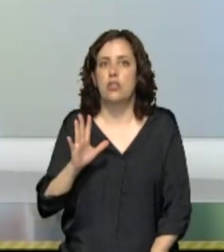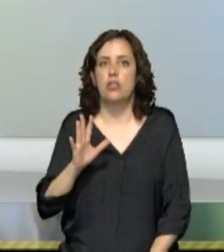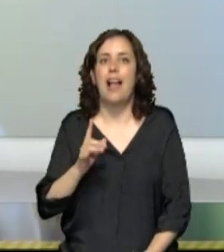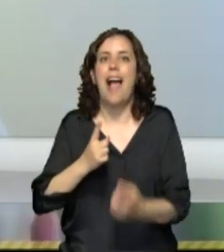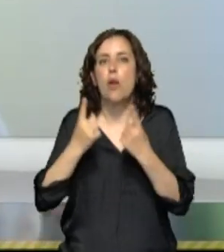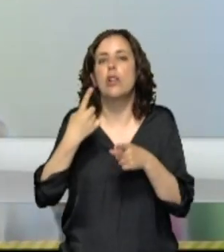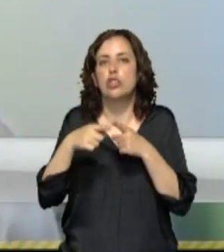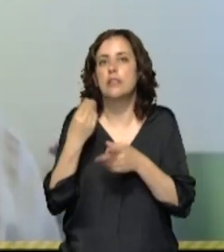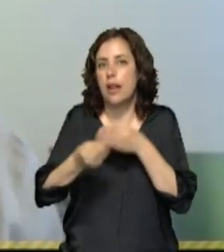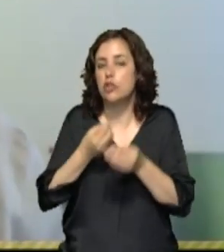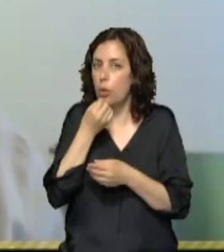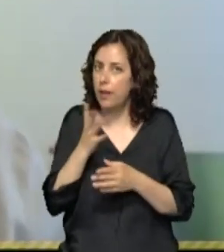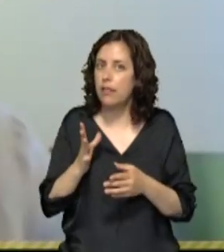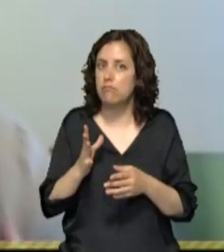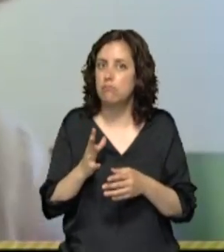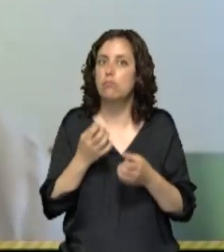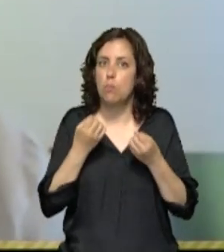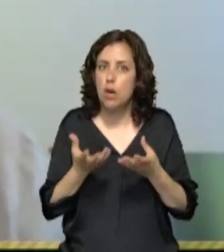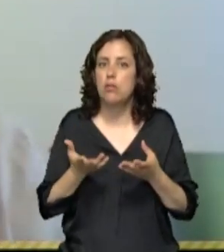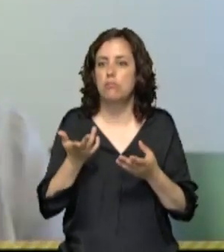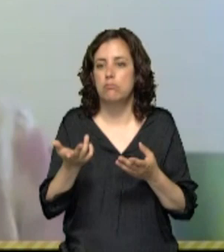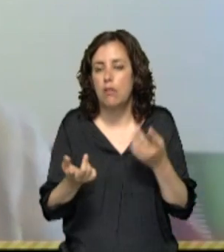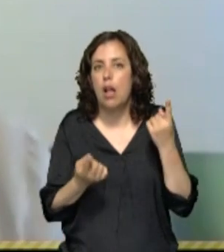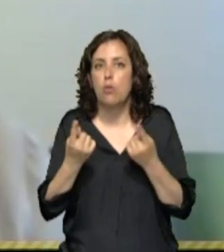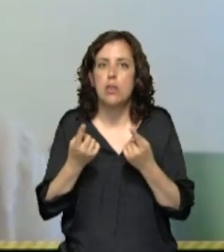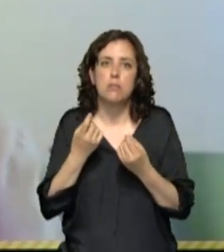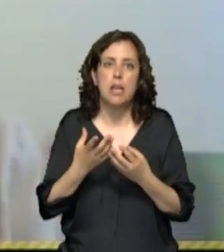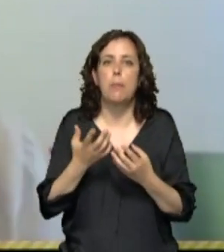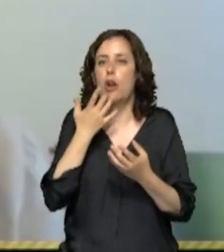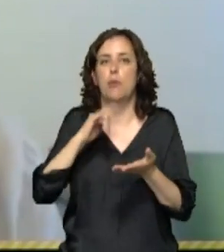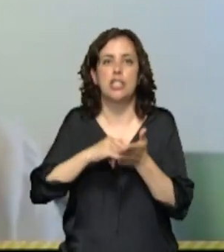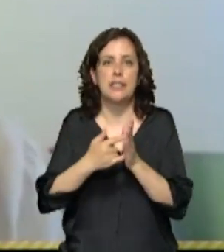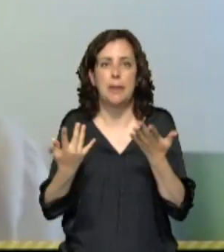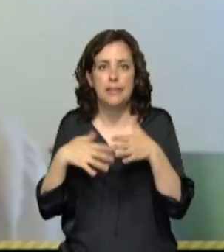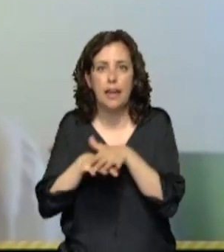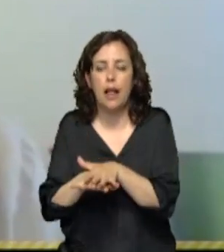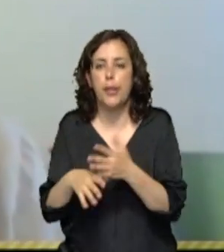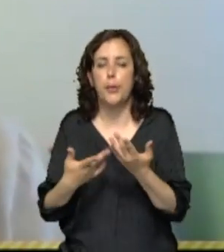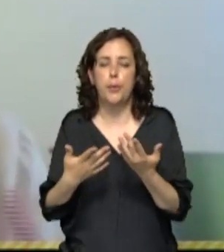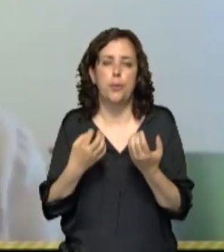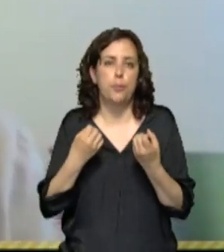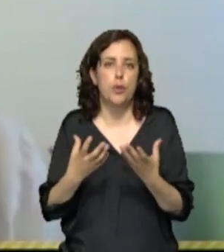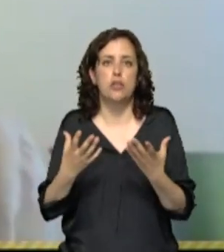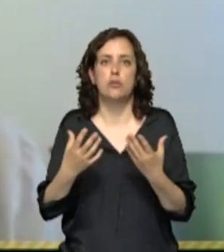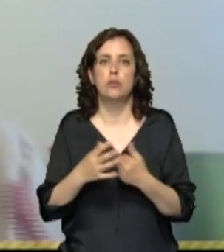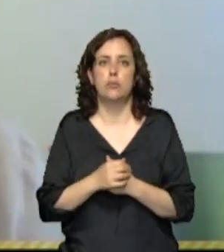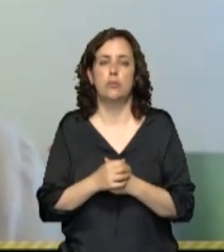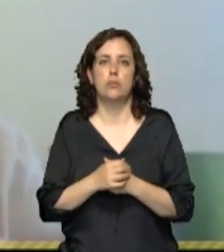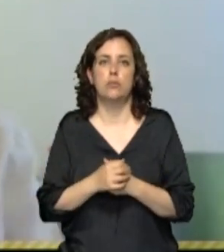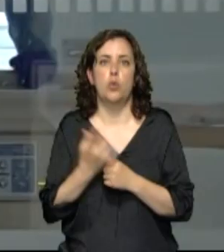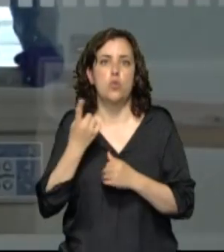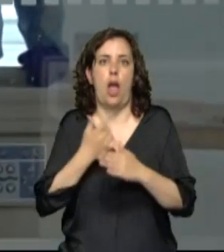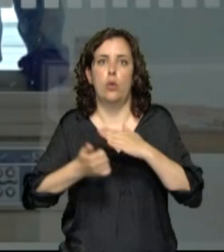se han hecho bien. Se han hecho bien, bueno, pues el sistema integrado, el, bueno, tener una autoridad